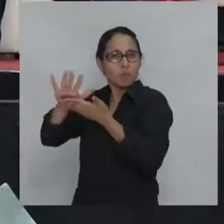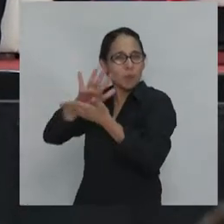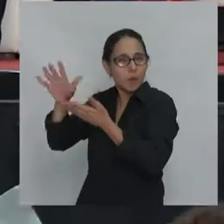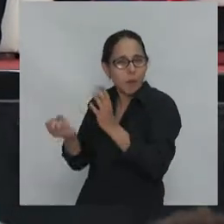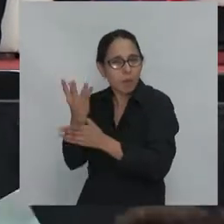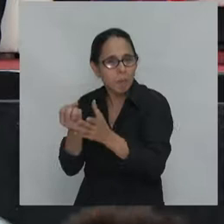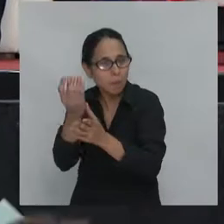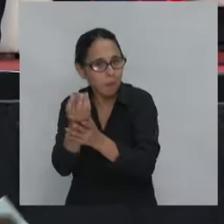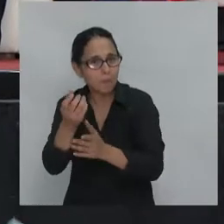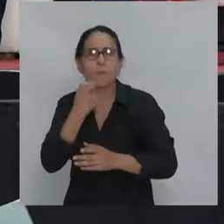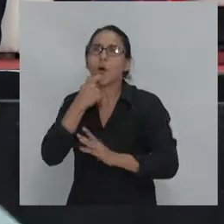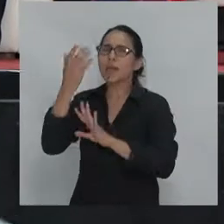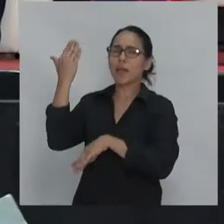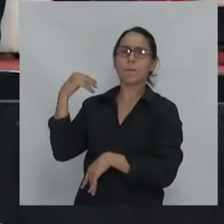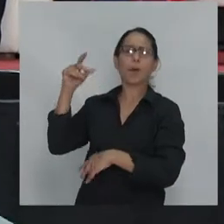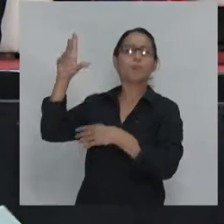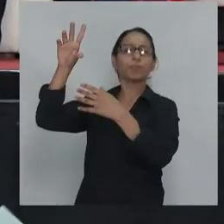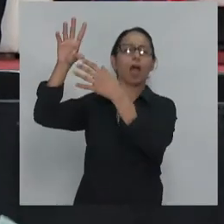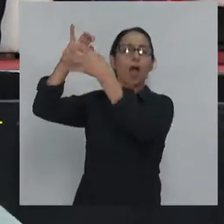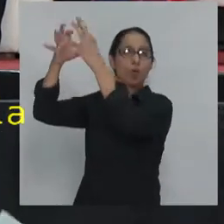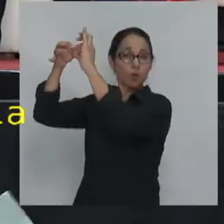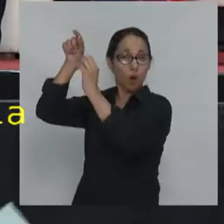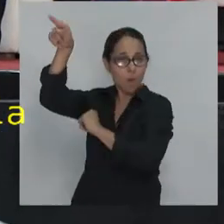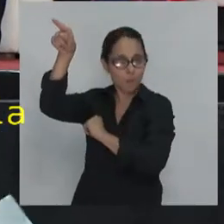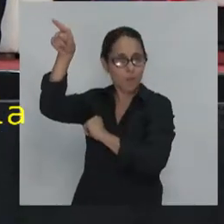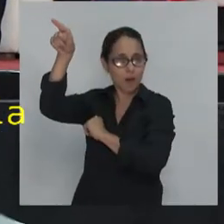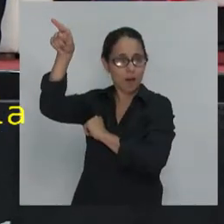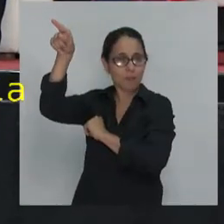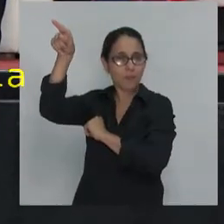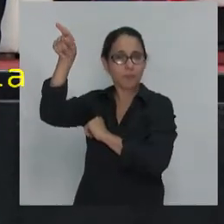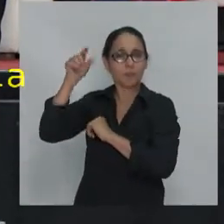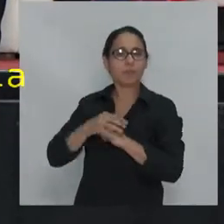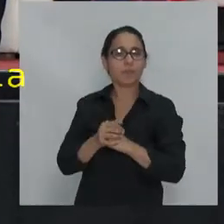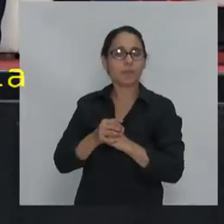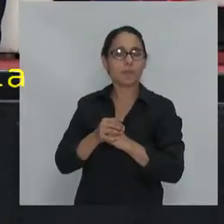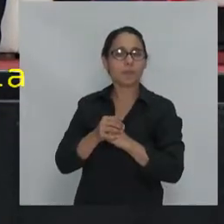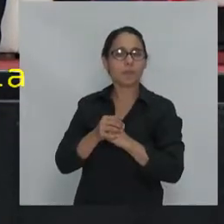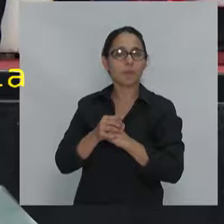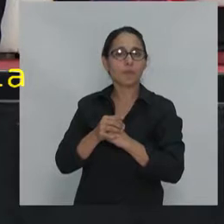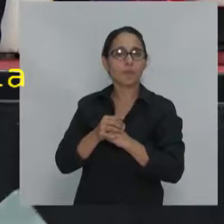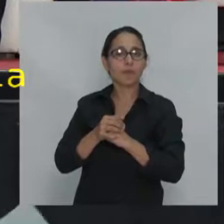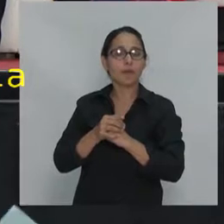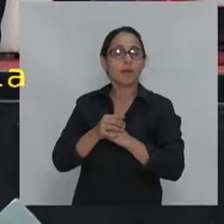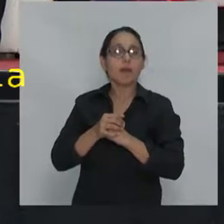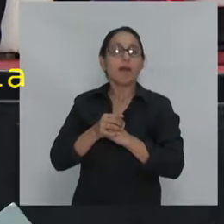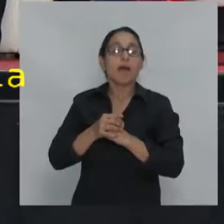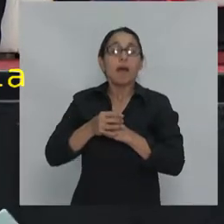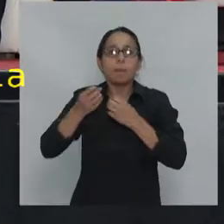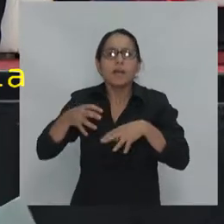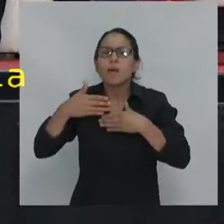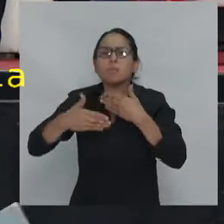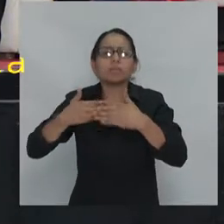de tomar sus primeros pasos tímidos de independencia de los Estados Unidos